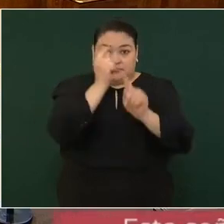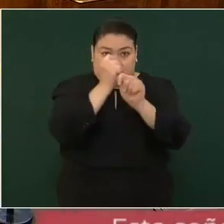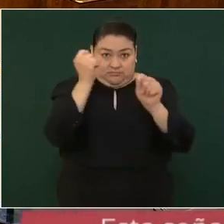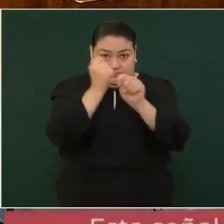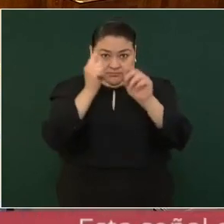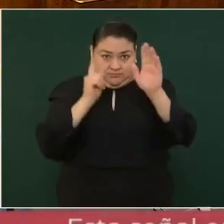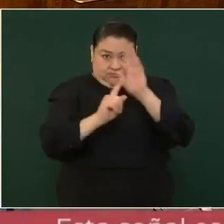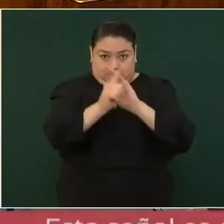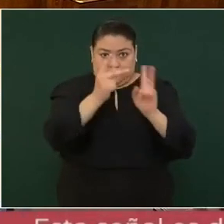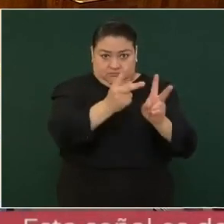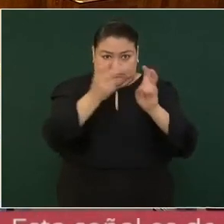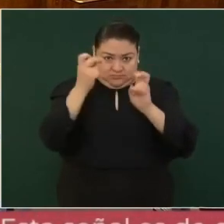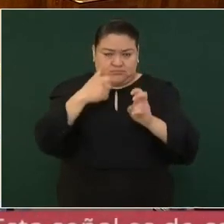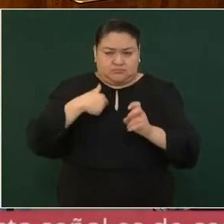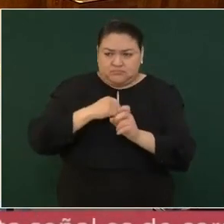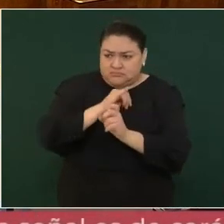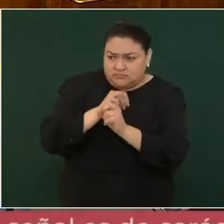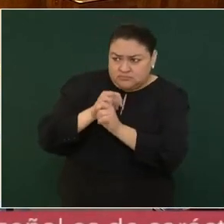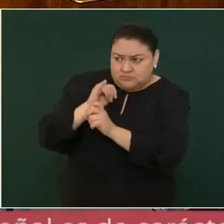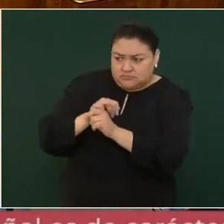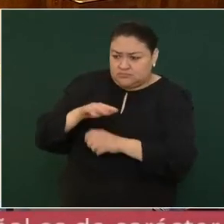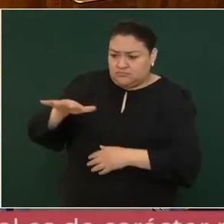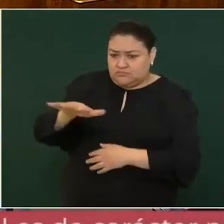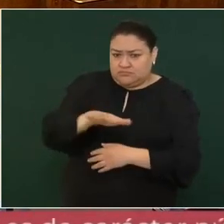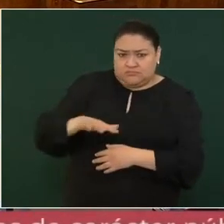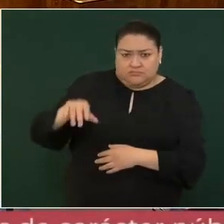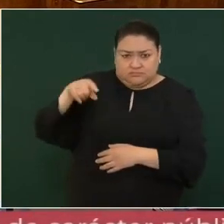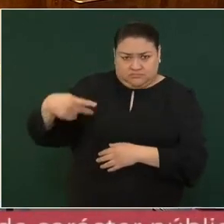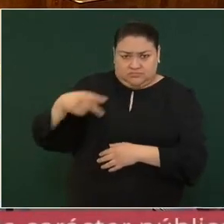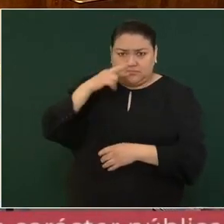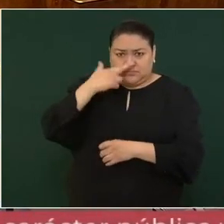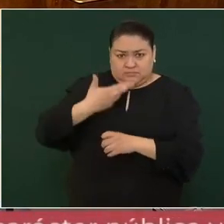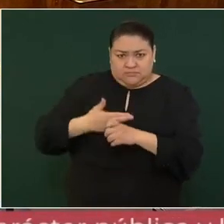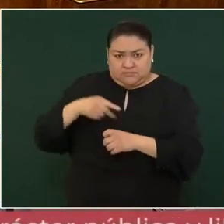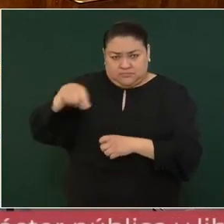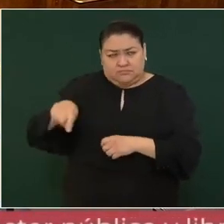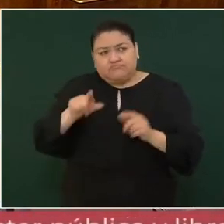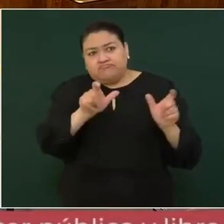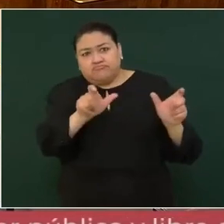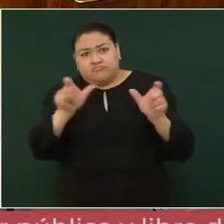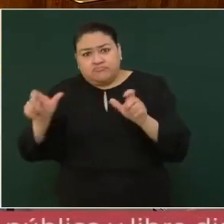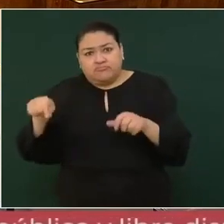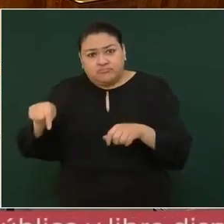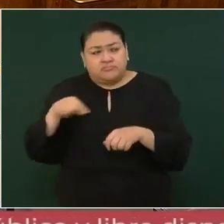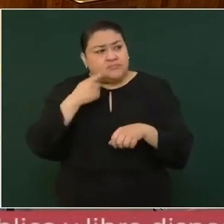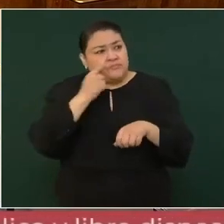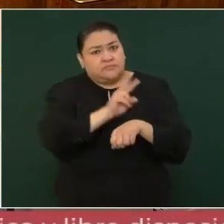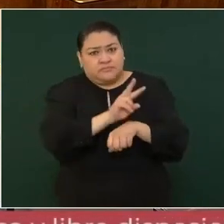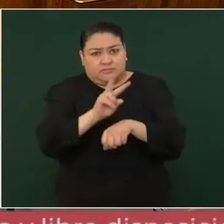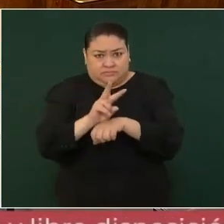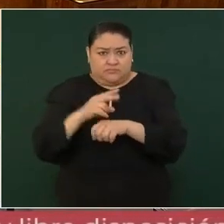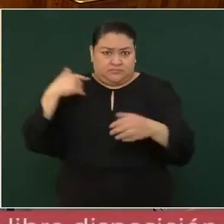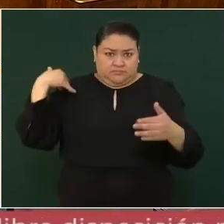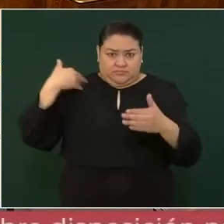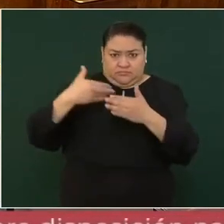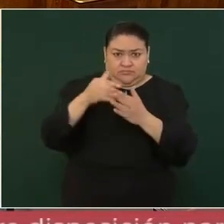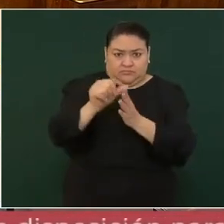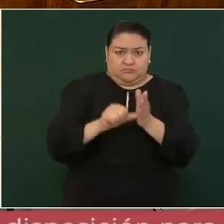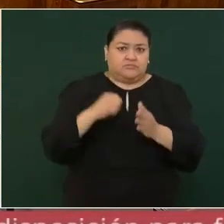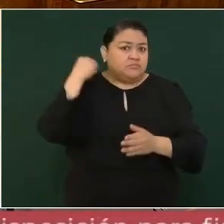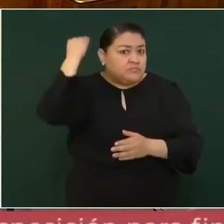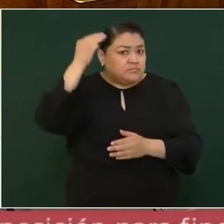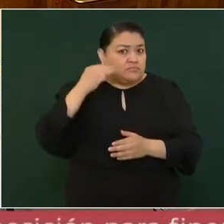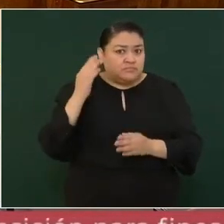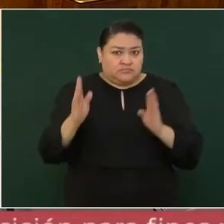conformidad a la información que tenemos del Secretariado Ejecutivo de Seguridad Pública, que es hasta marzo, se